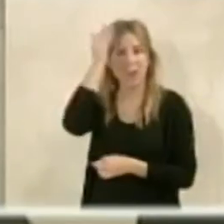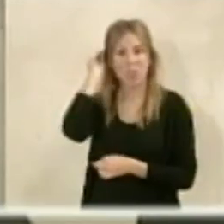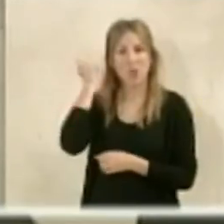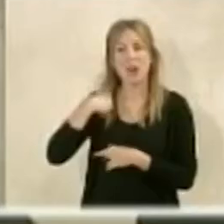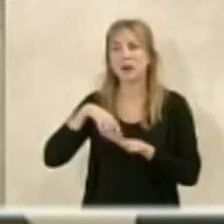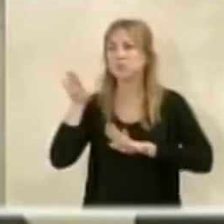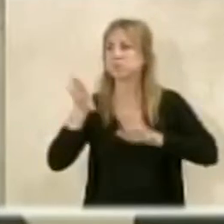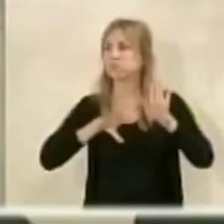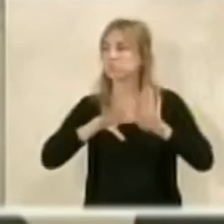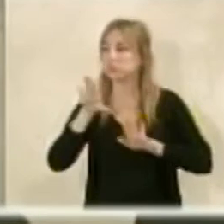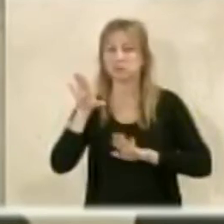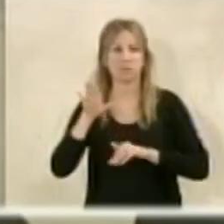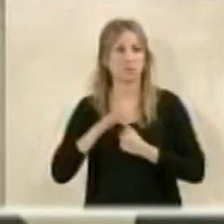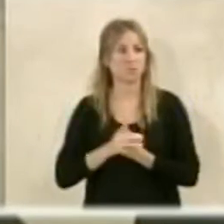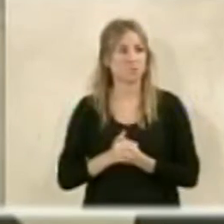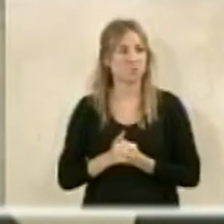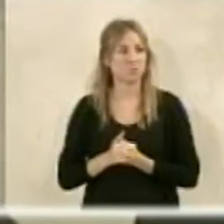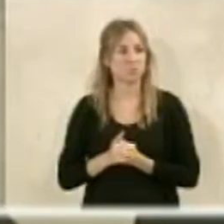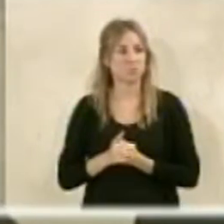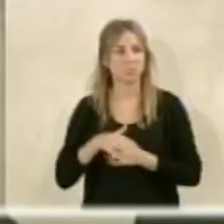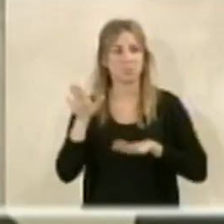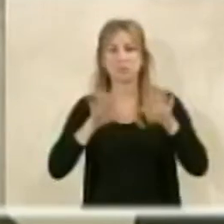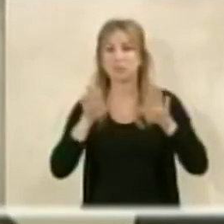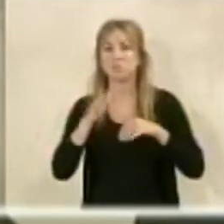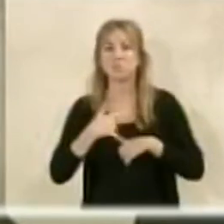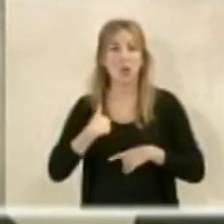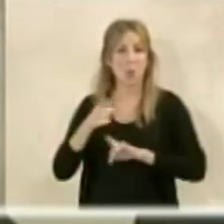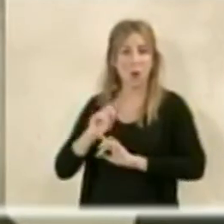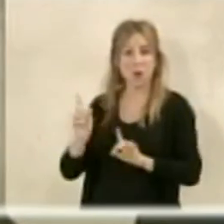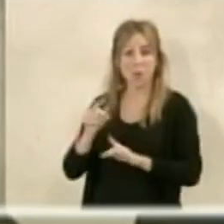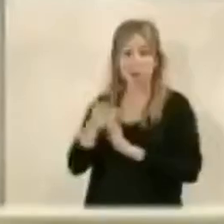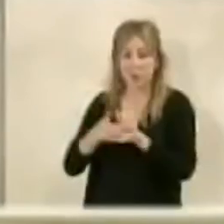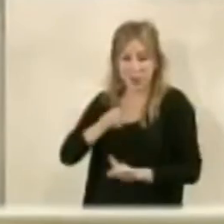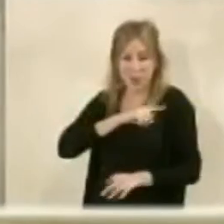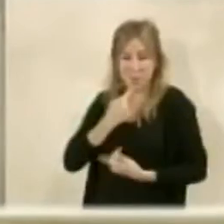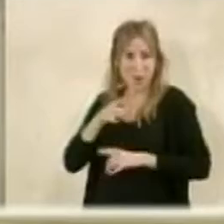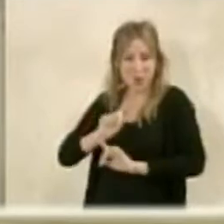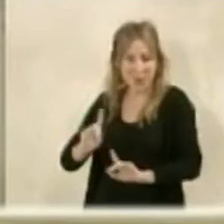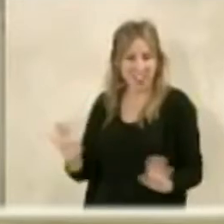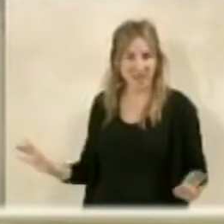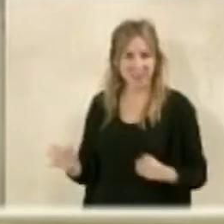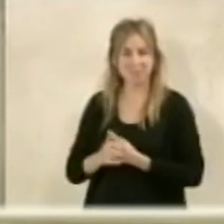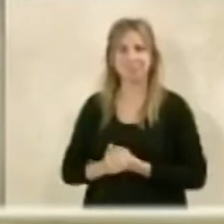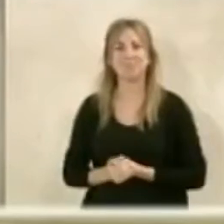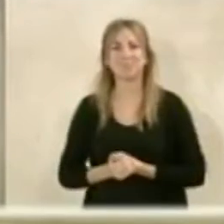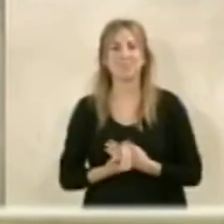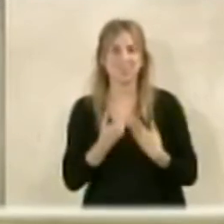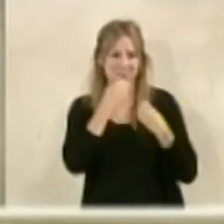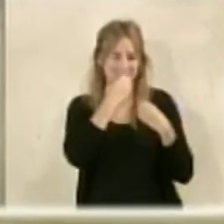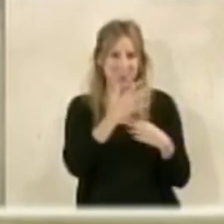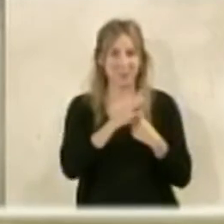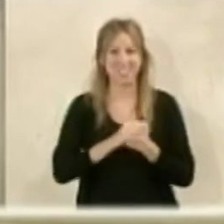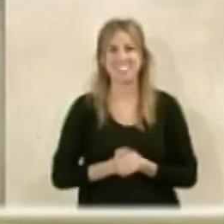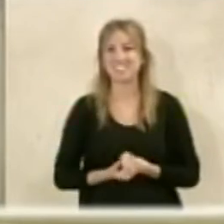alguna a ver intervención no a lugar alusiones muy bien señor Paranavas